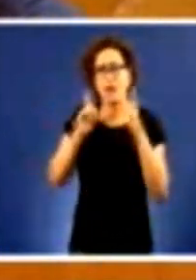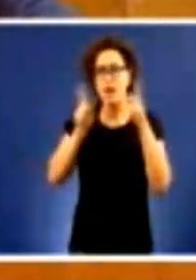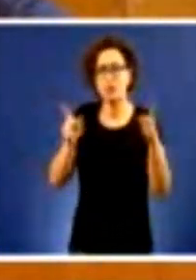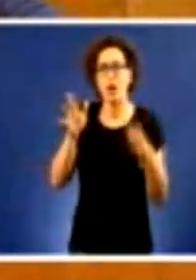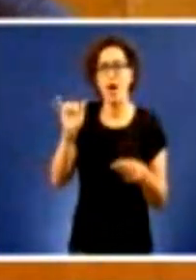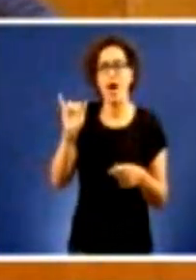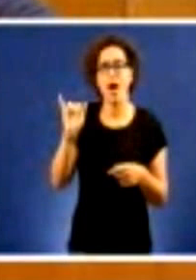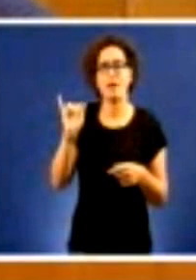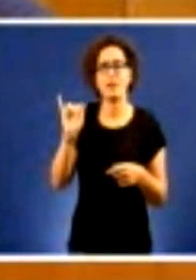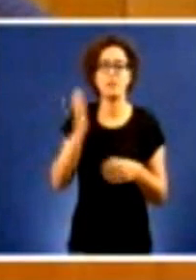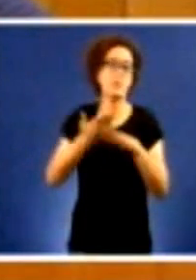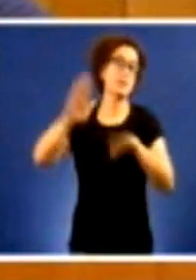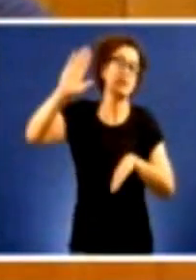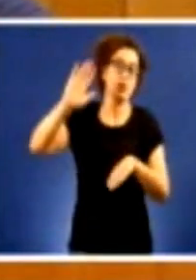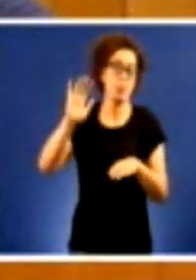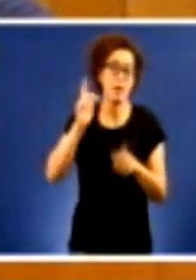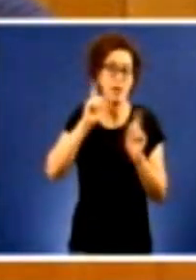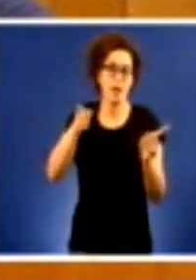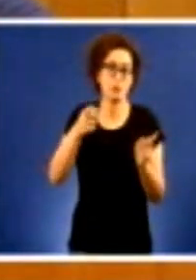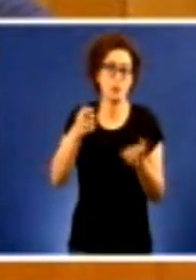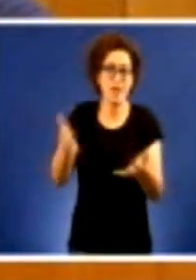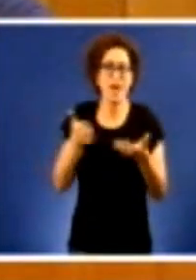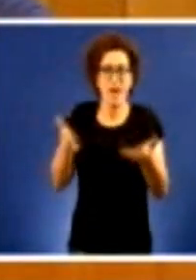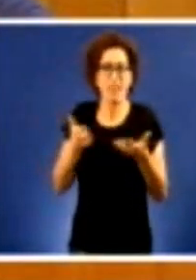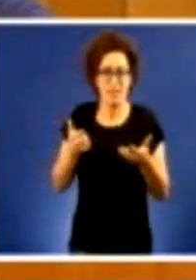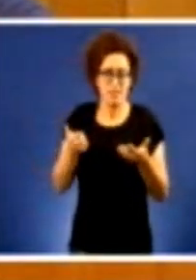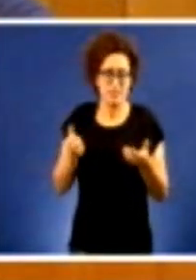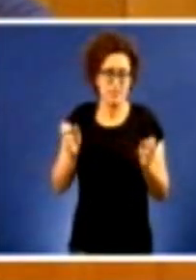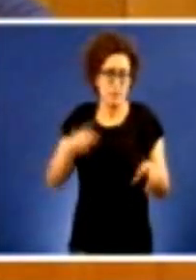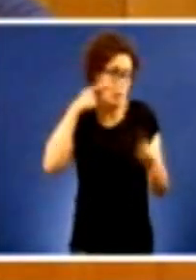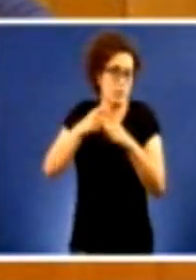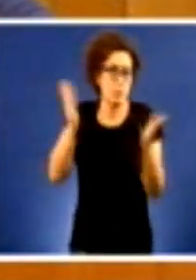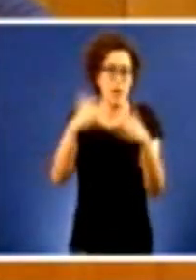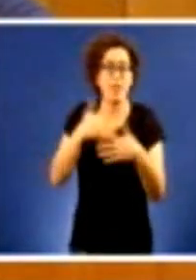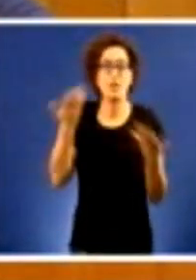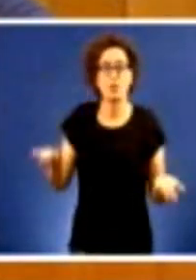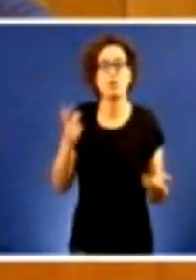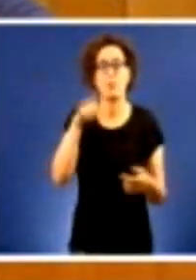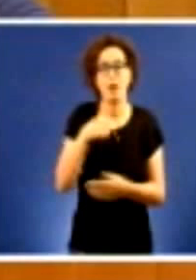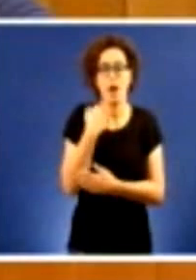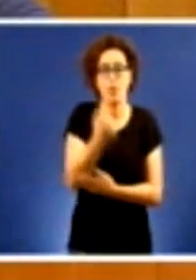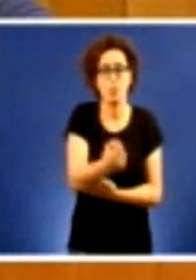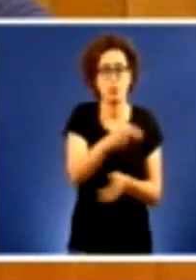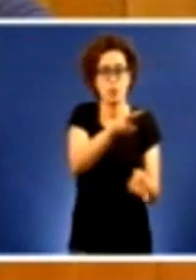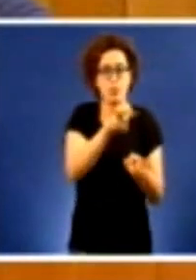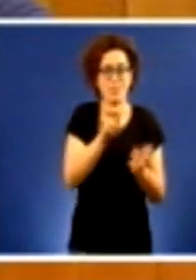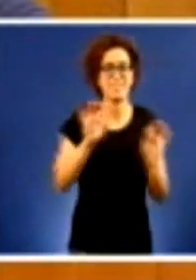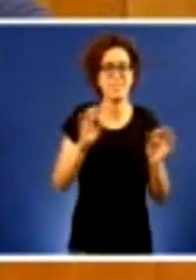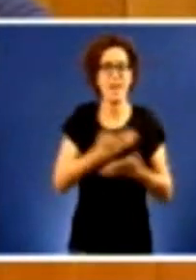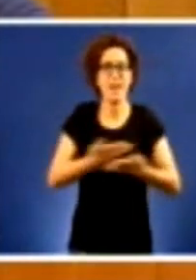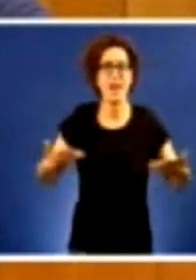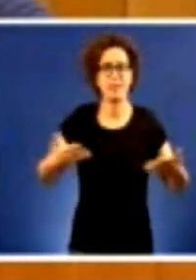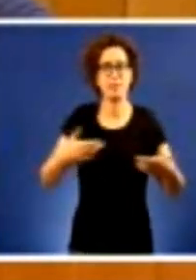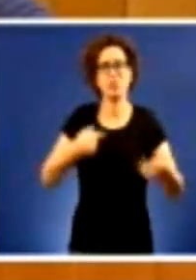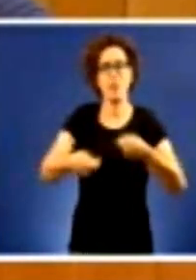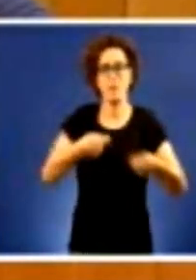aí xa bueno pois de ganancia sin sentido tamén apoyarei o imposto as grandes superficies comerciais